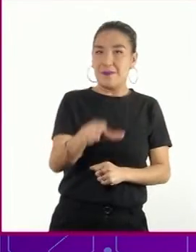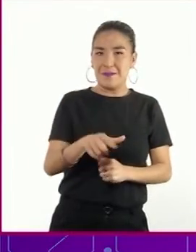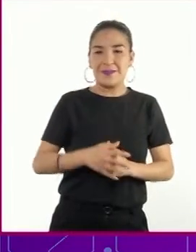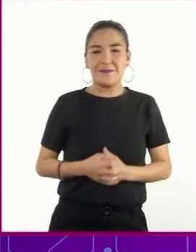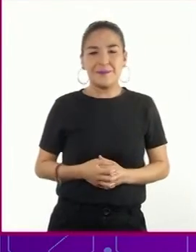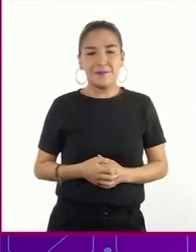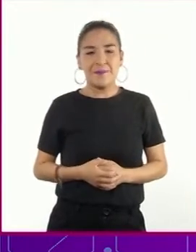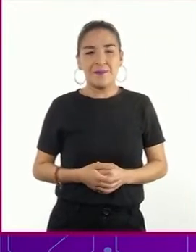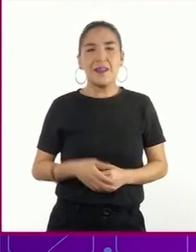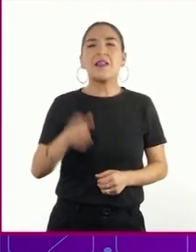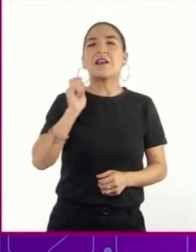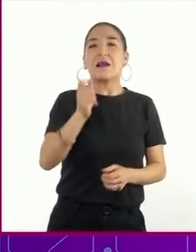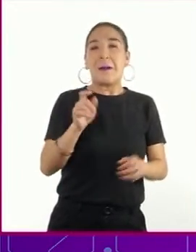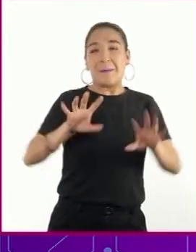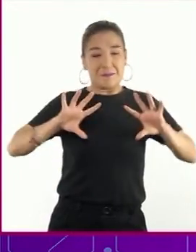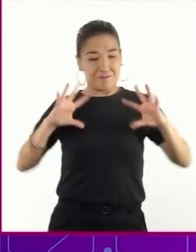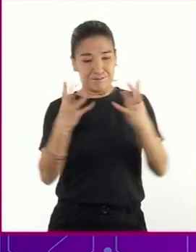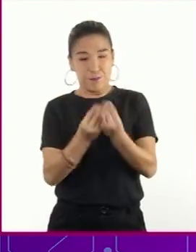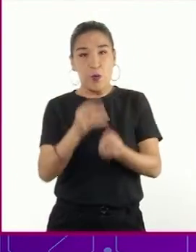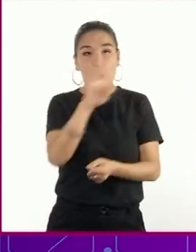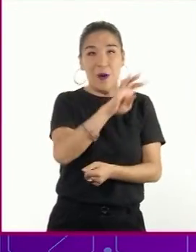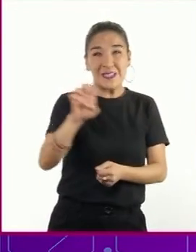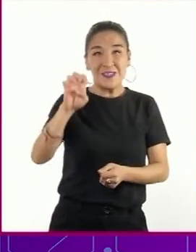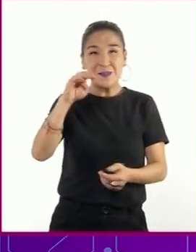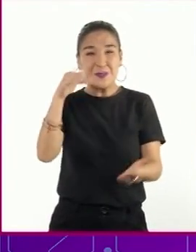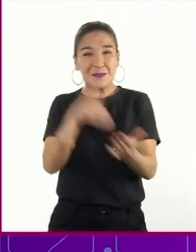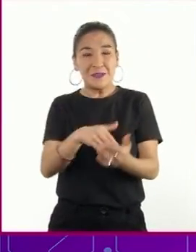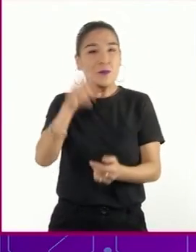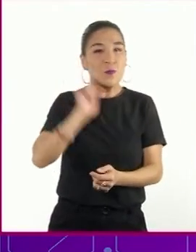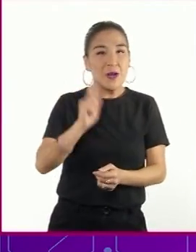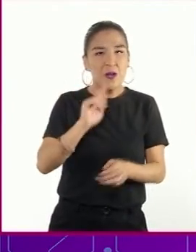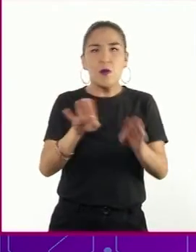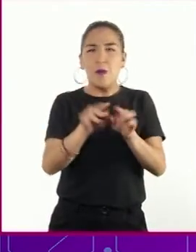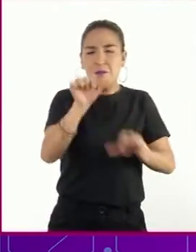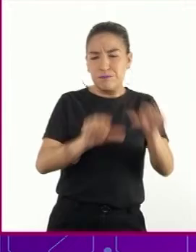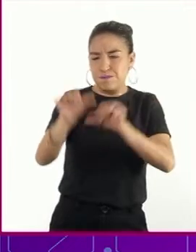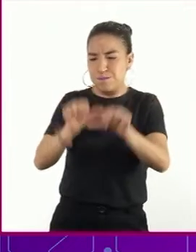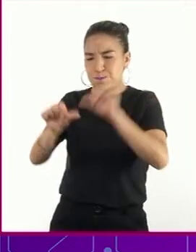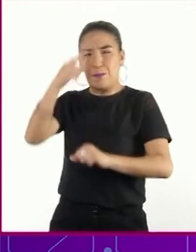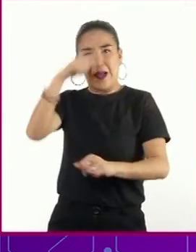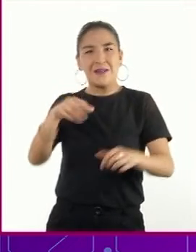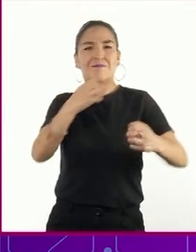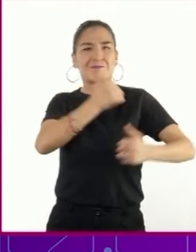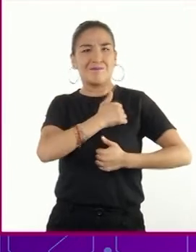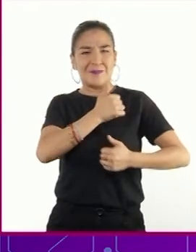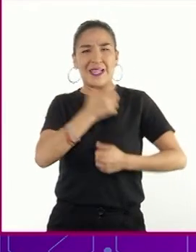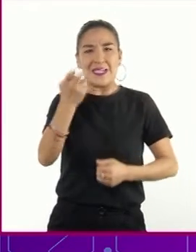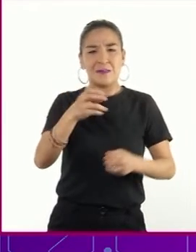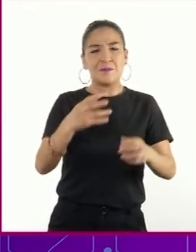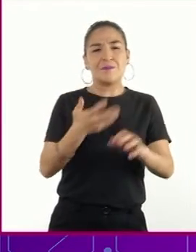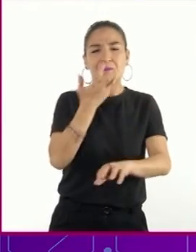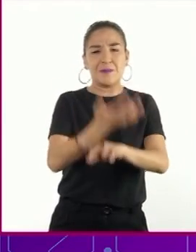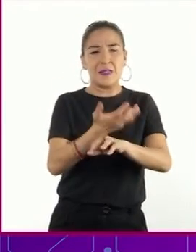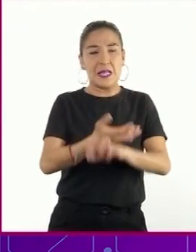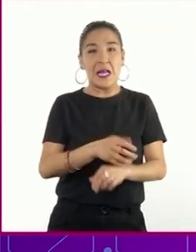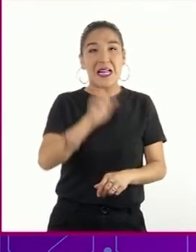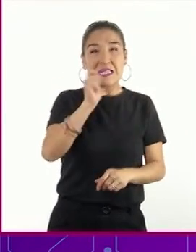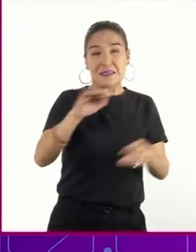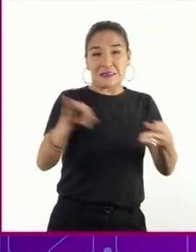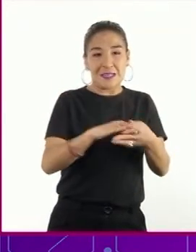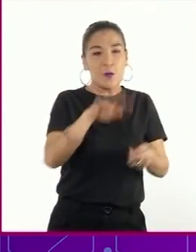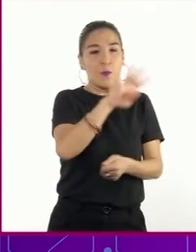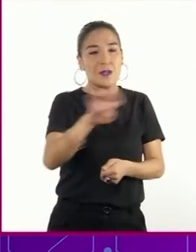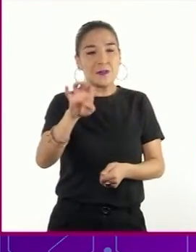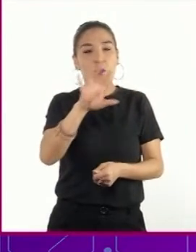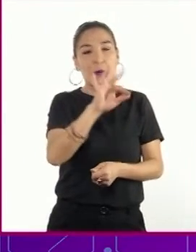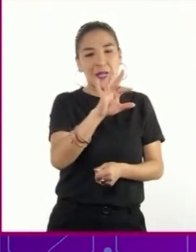alrededor de 400 mil mujeres se enrolaron en el ejército de Estados Unidos. Cerca de 60 mil fueron enfermeras con